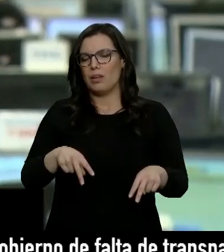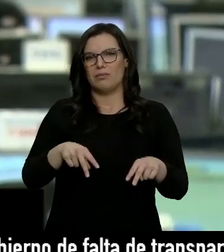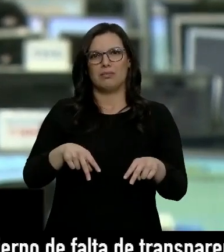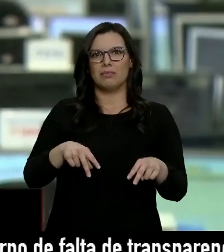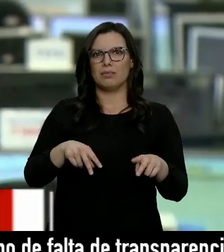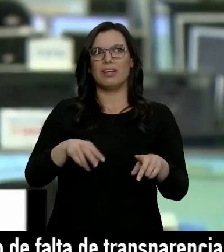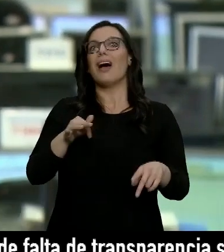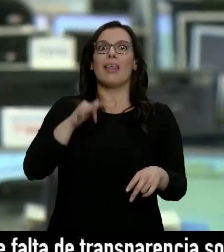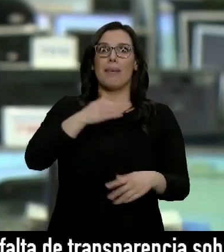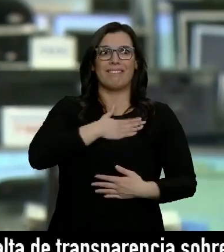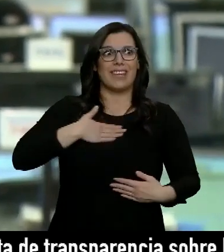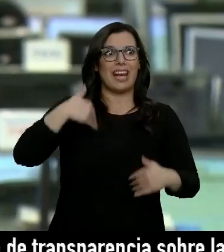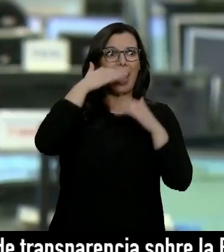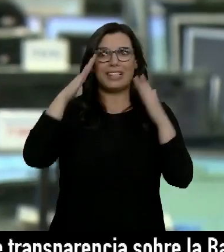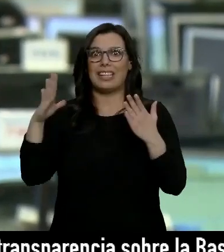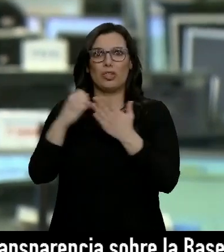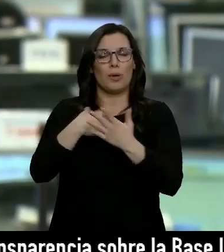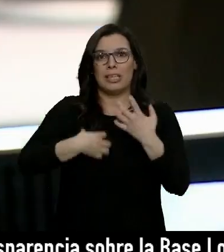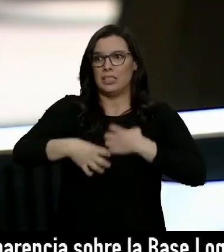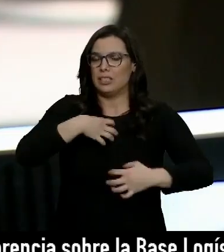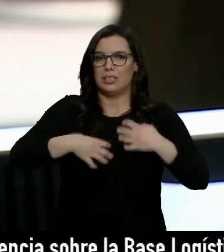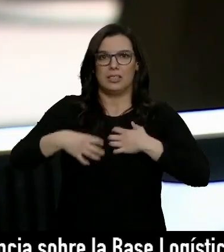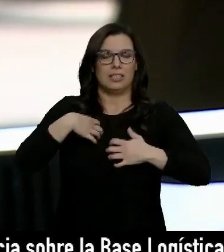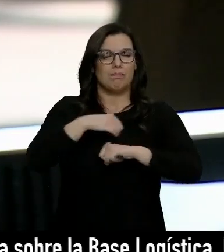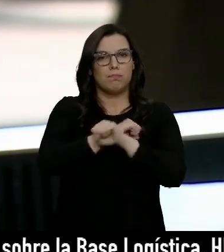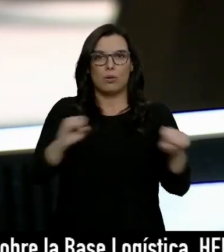Y además queríamos atender a todo el mundo, pero no dábamos abasto.